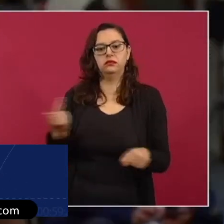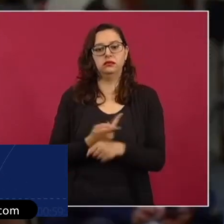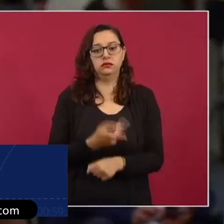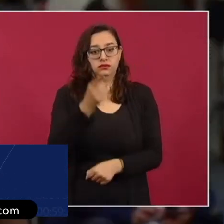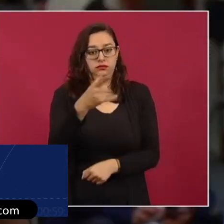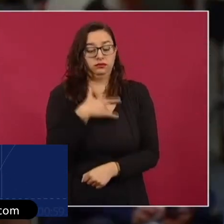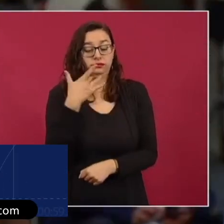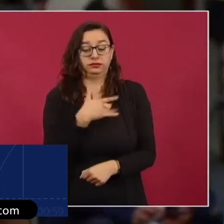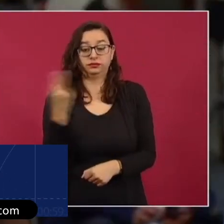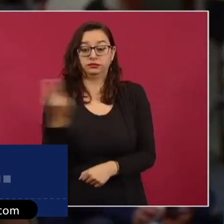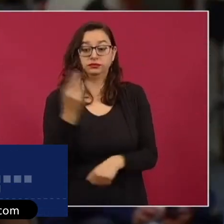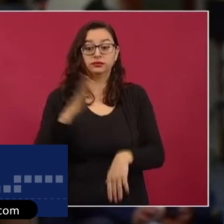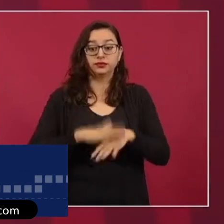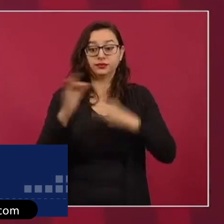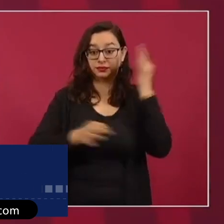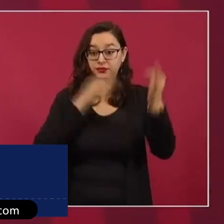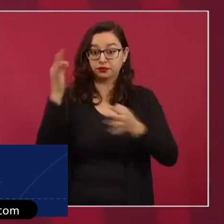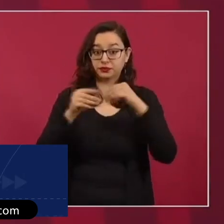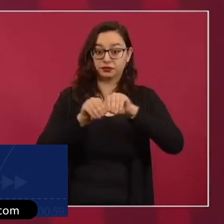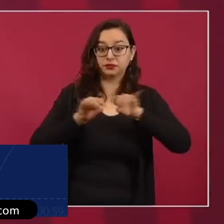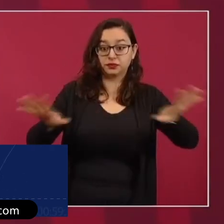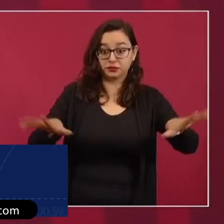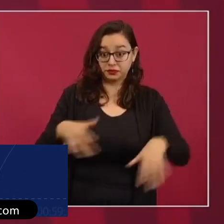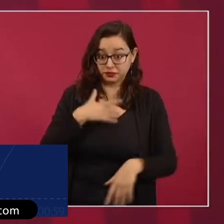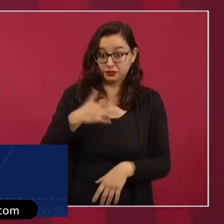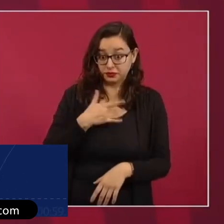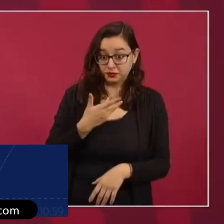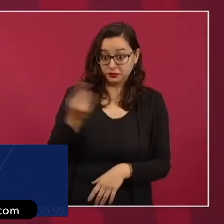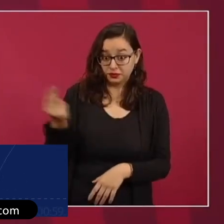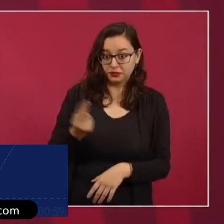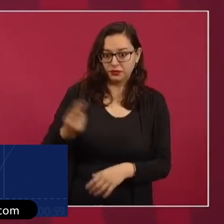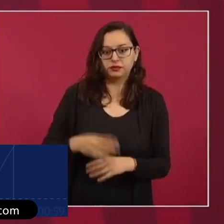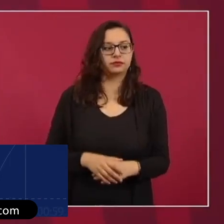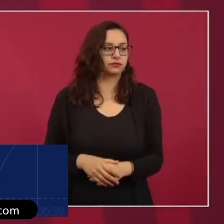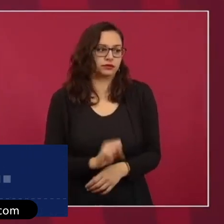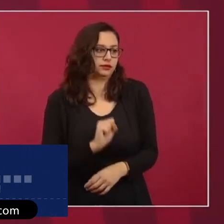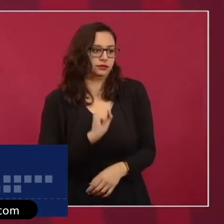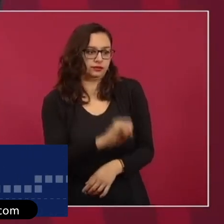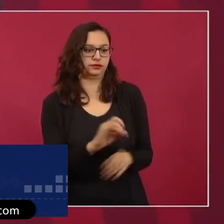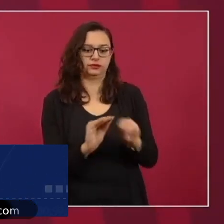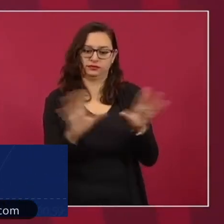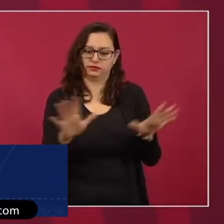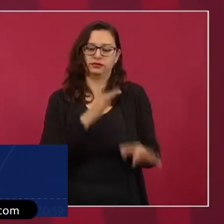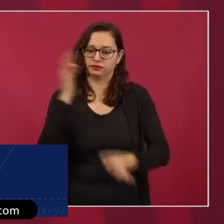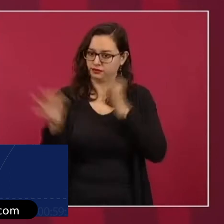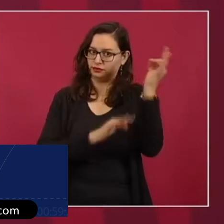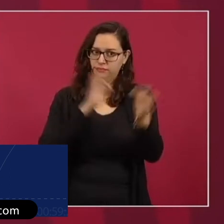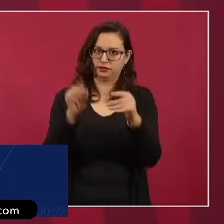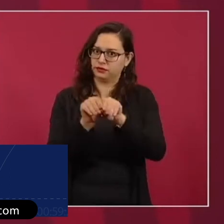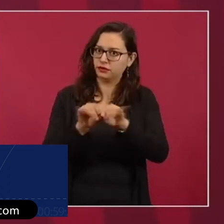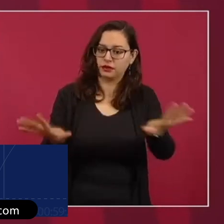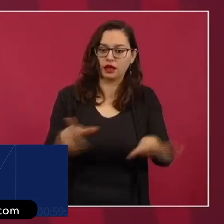la consulta de revocación de mandato? Claro que sí, y además así lo establece la Constitución.